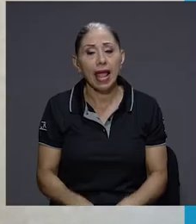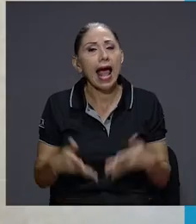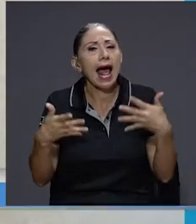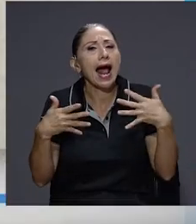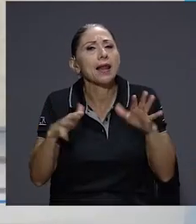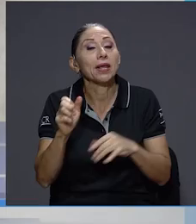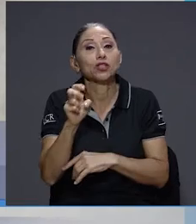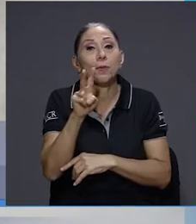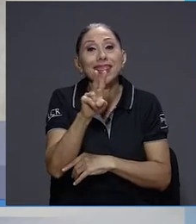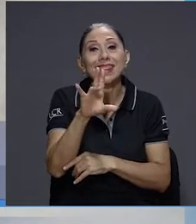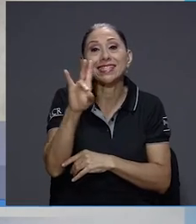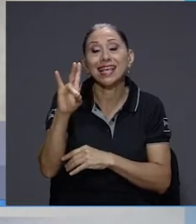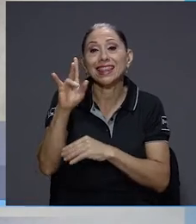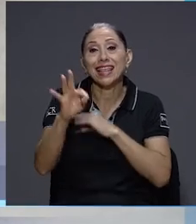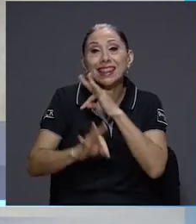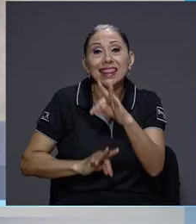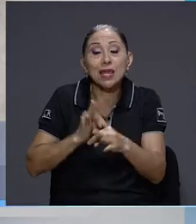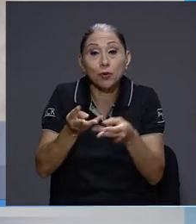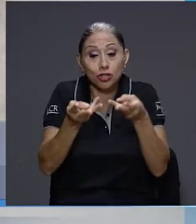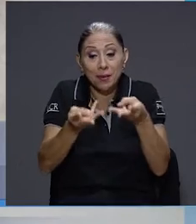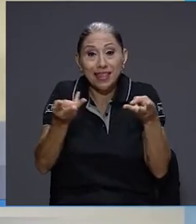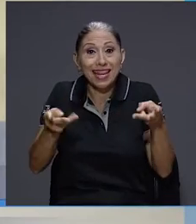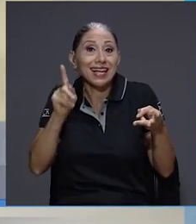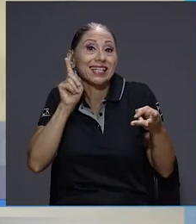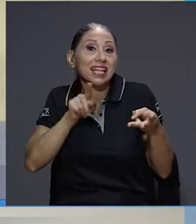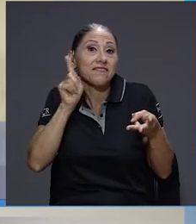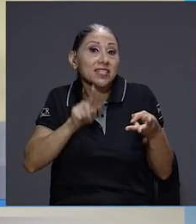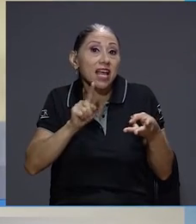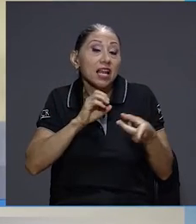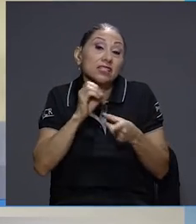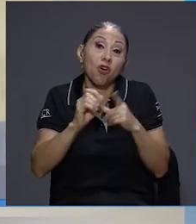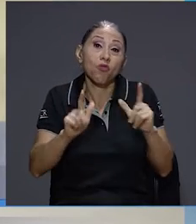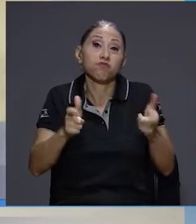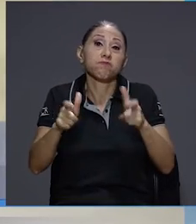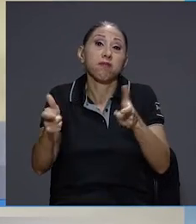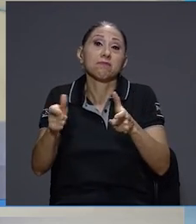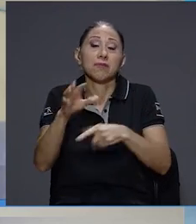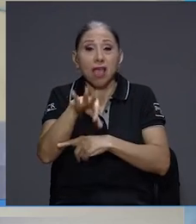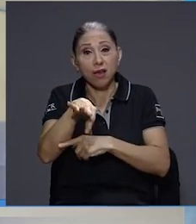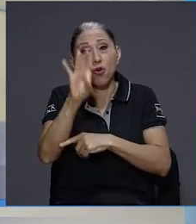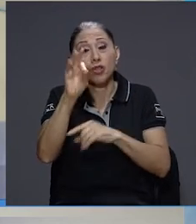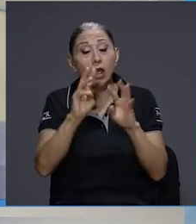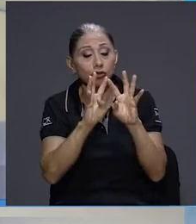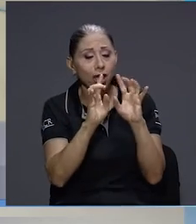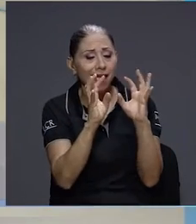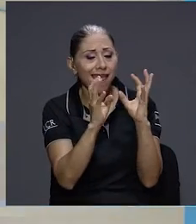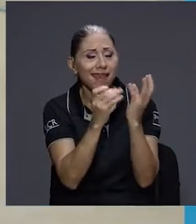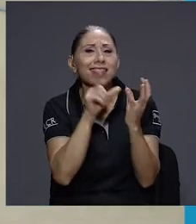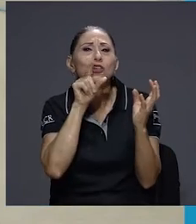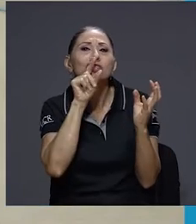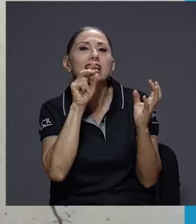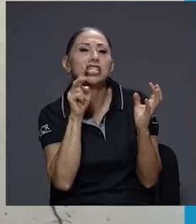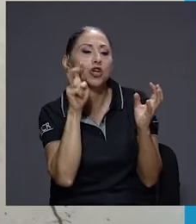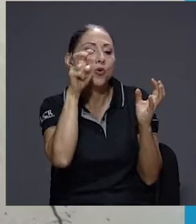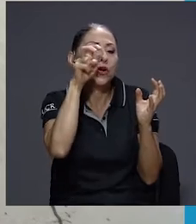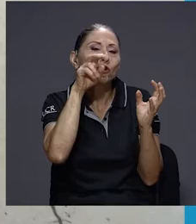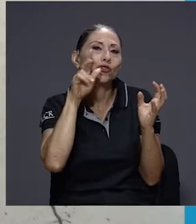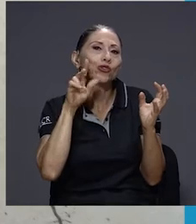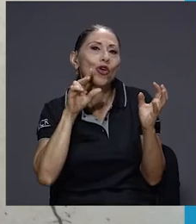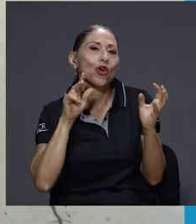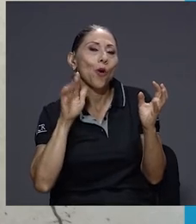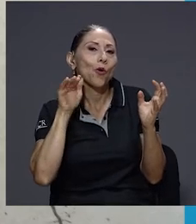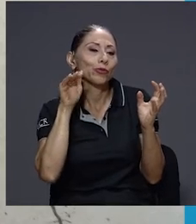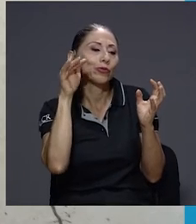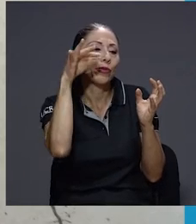Al menos 27 tipos de materiales artificiales o desechos fueron hallados en nidos de yigüirros que habitan algunas zonas